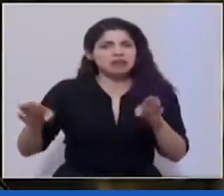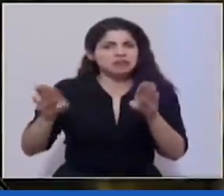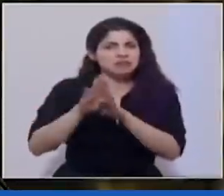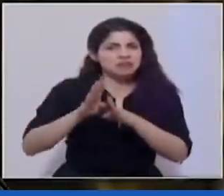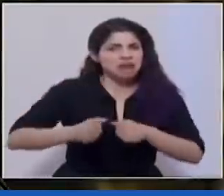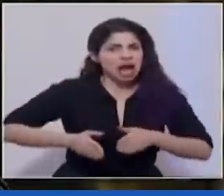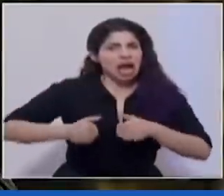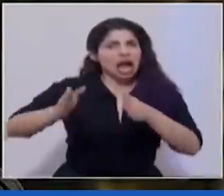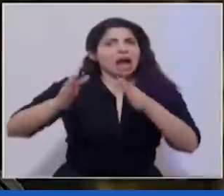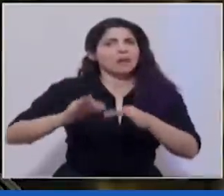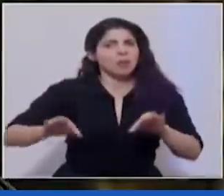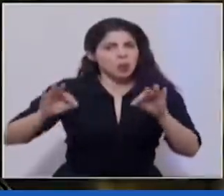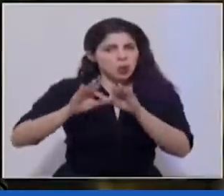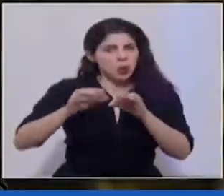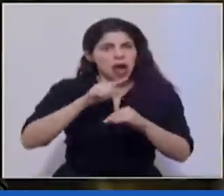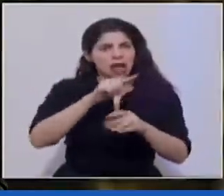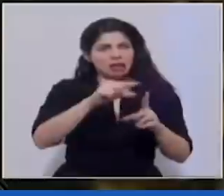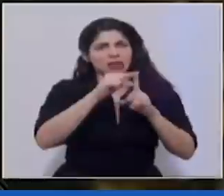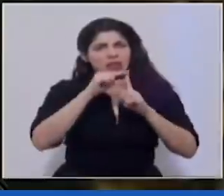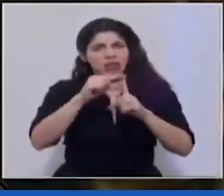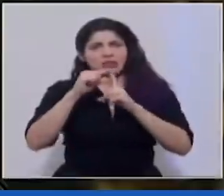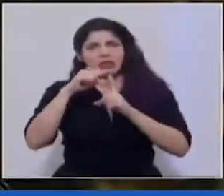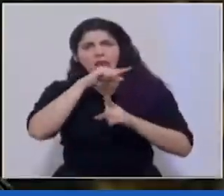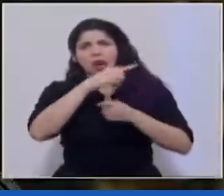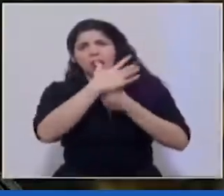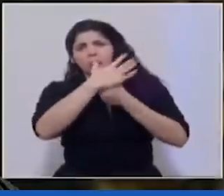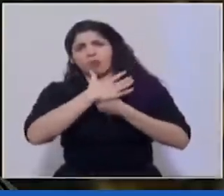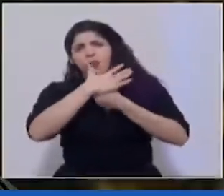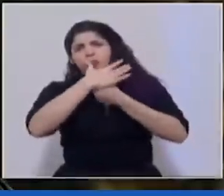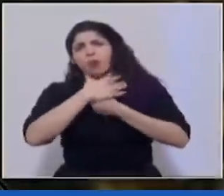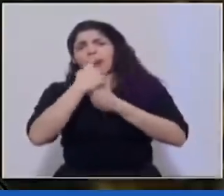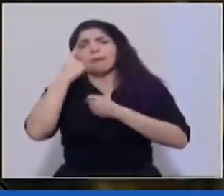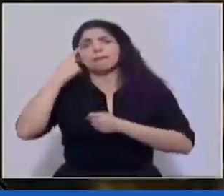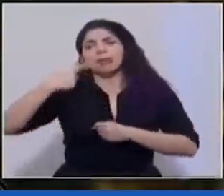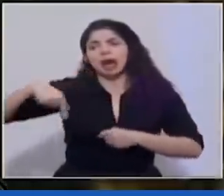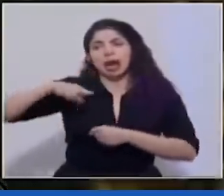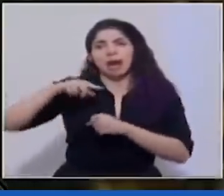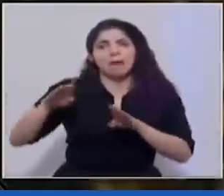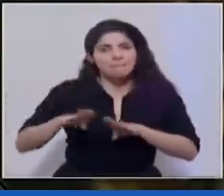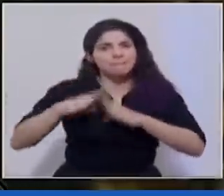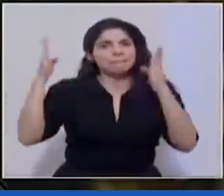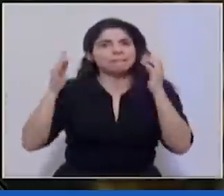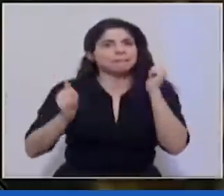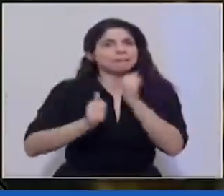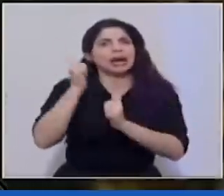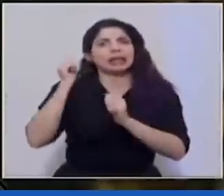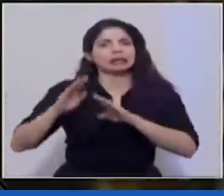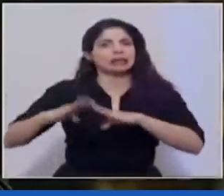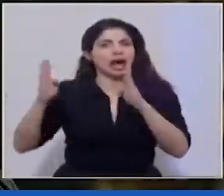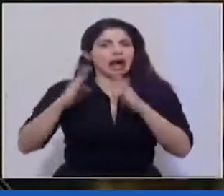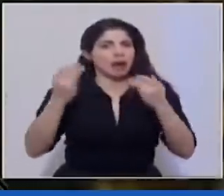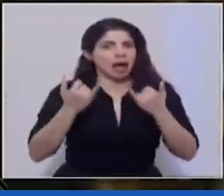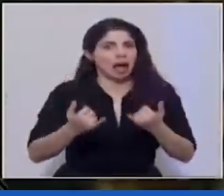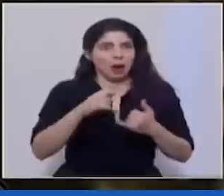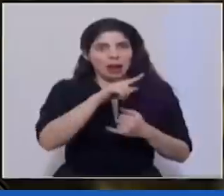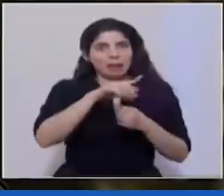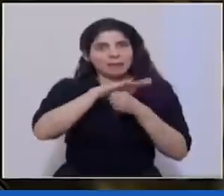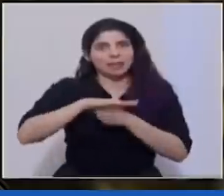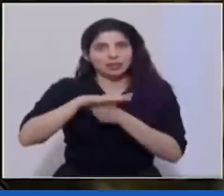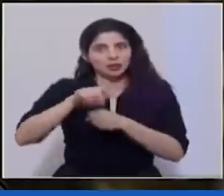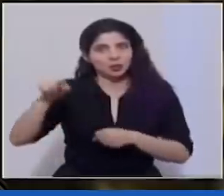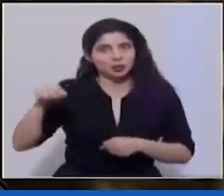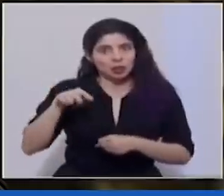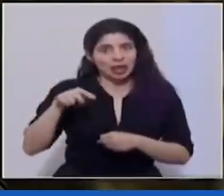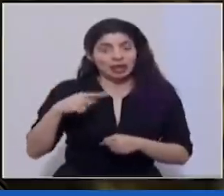importantes del país como presión para que se dé una mayor apertura en estos momentos por parte de ustedes